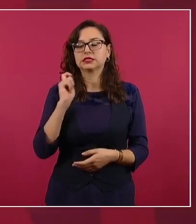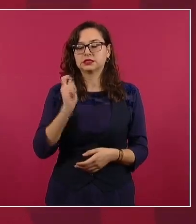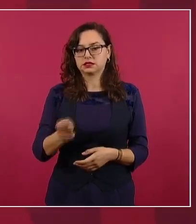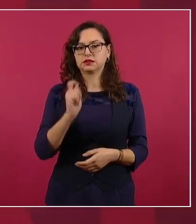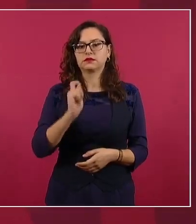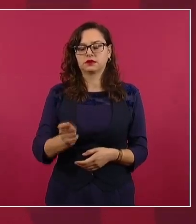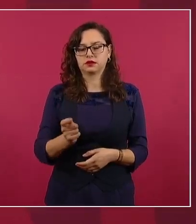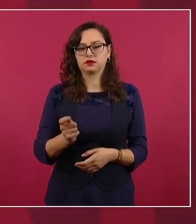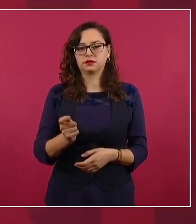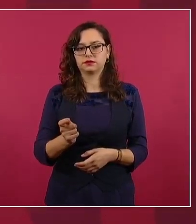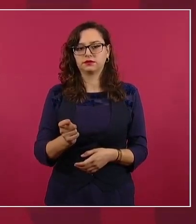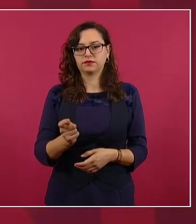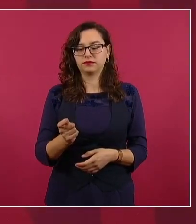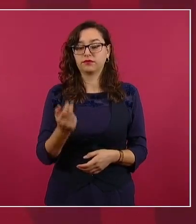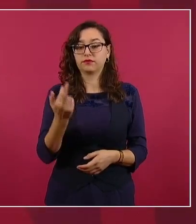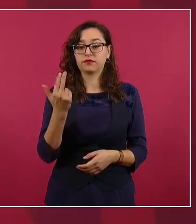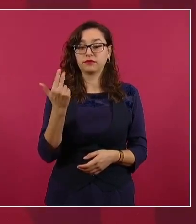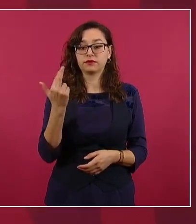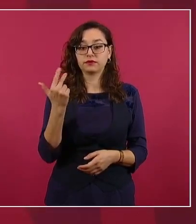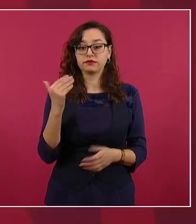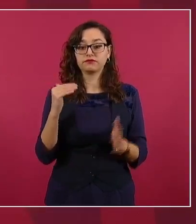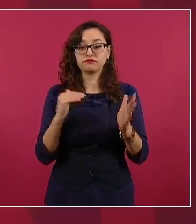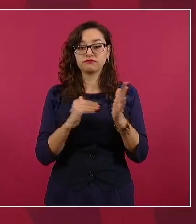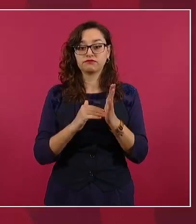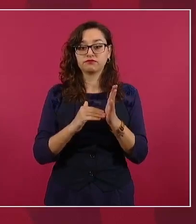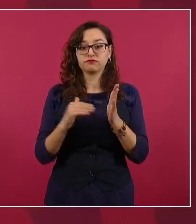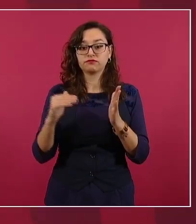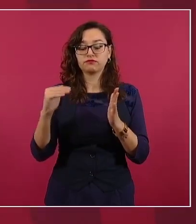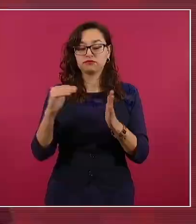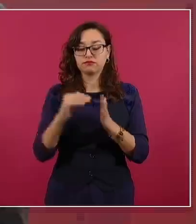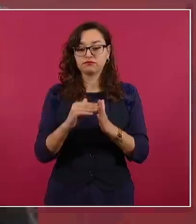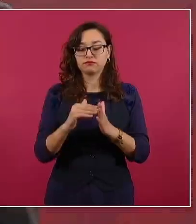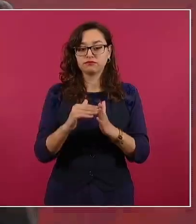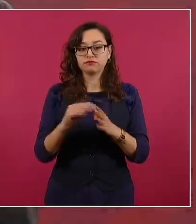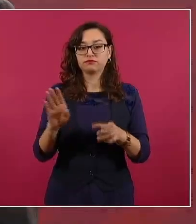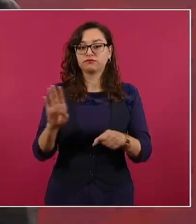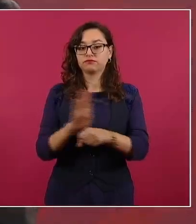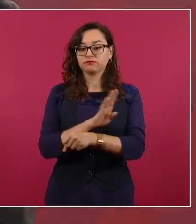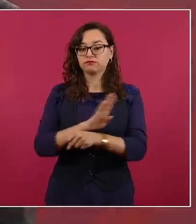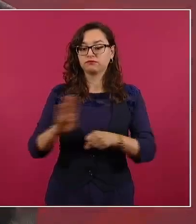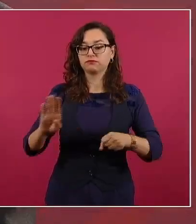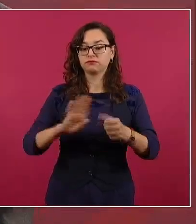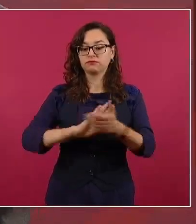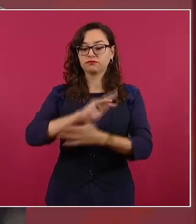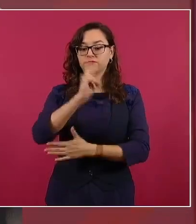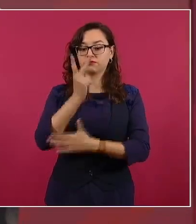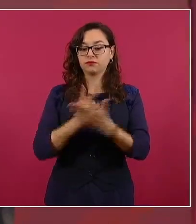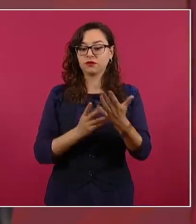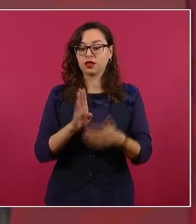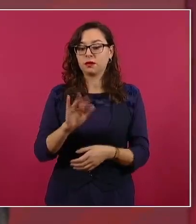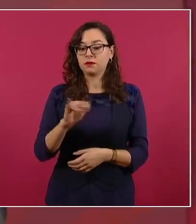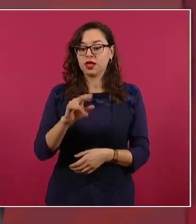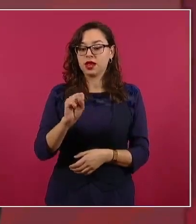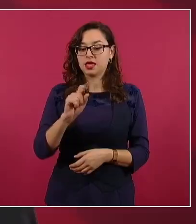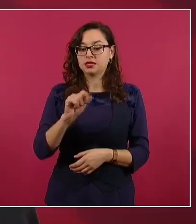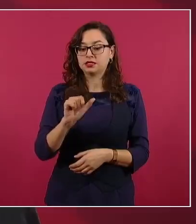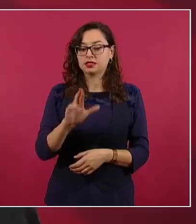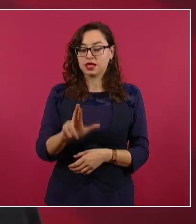de beneficiarios de los programas de bienestar, todos ellos van a tener